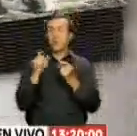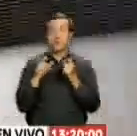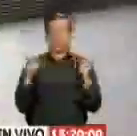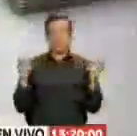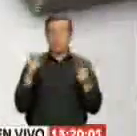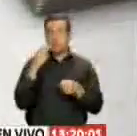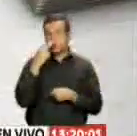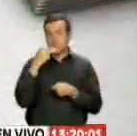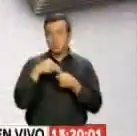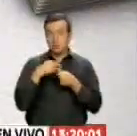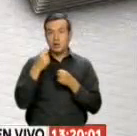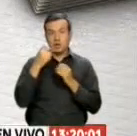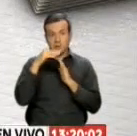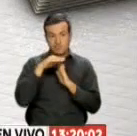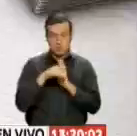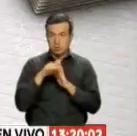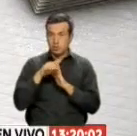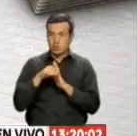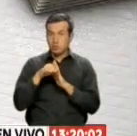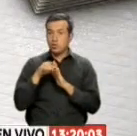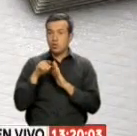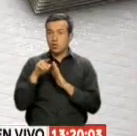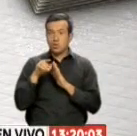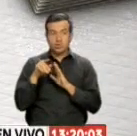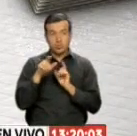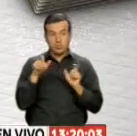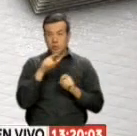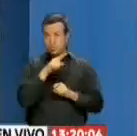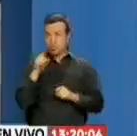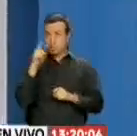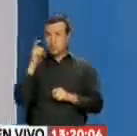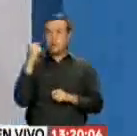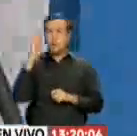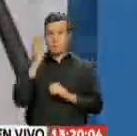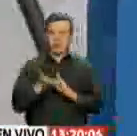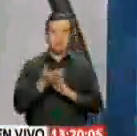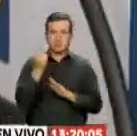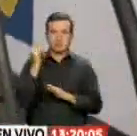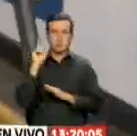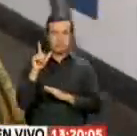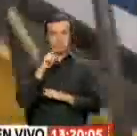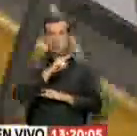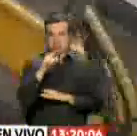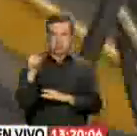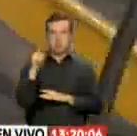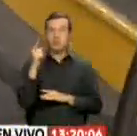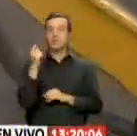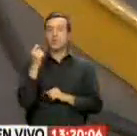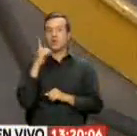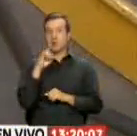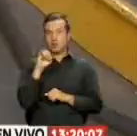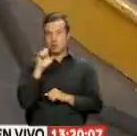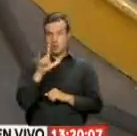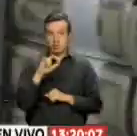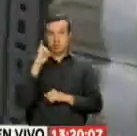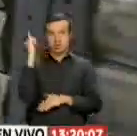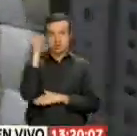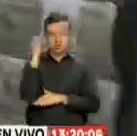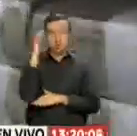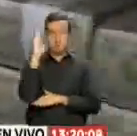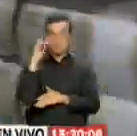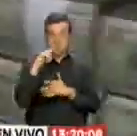combustibles Para que beneficien a quienes realmente lo necesitan Normalizando por ejemplo el precio del diésel industrial